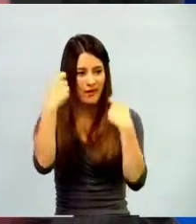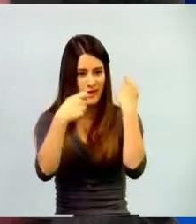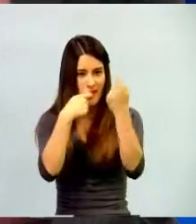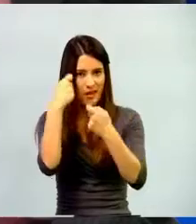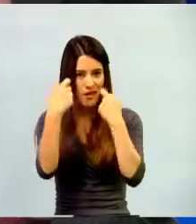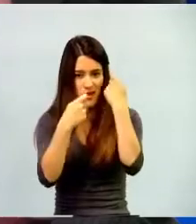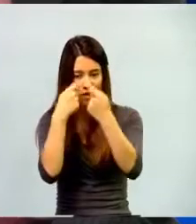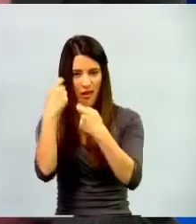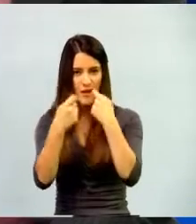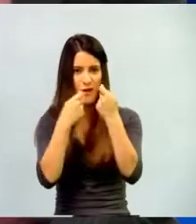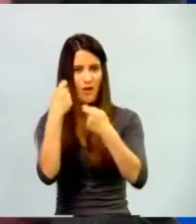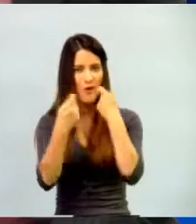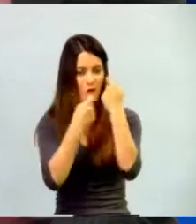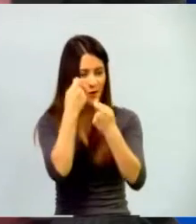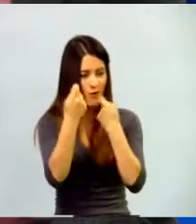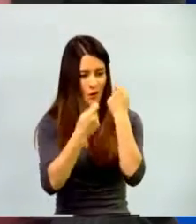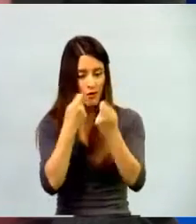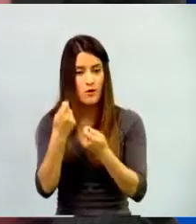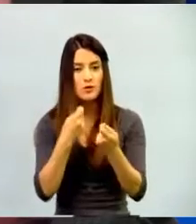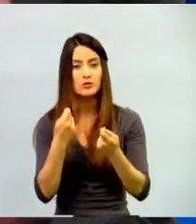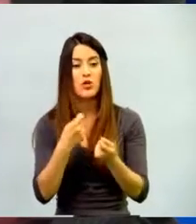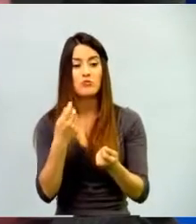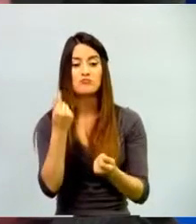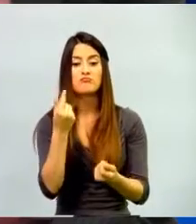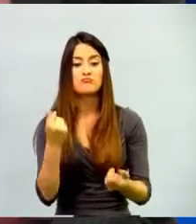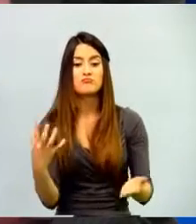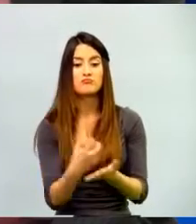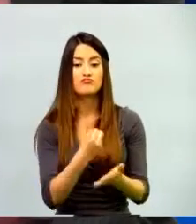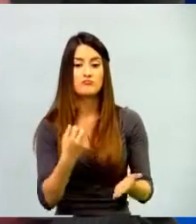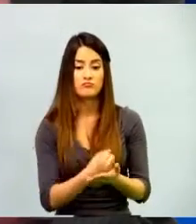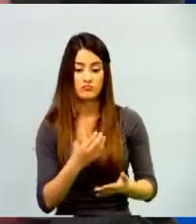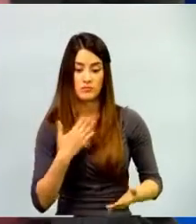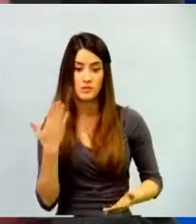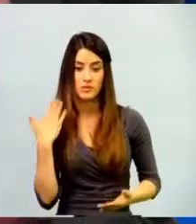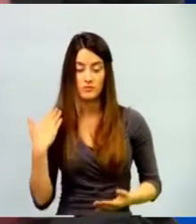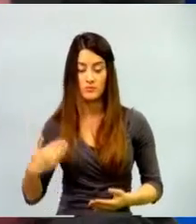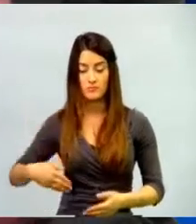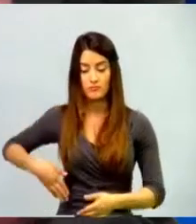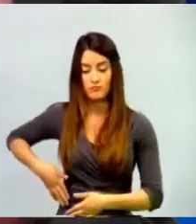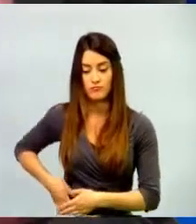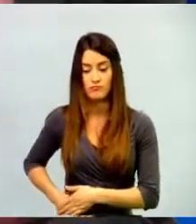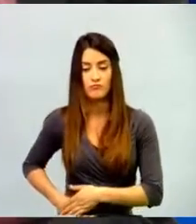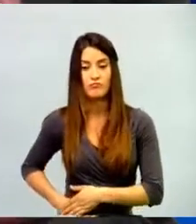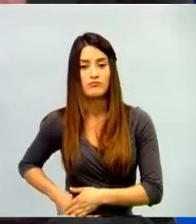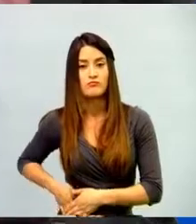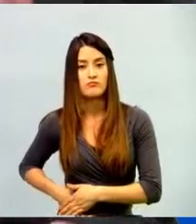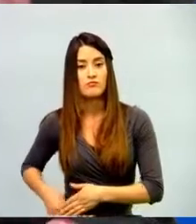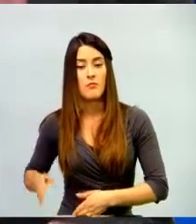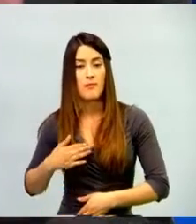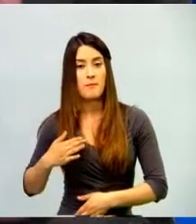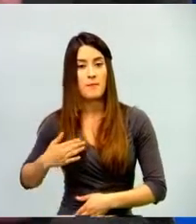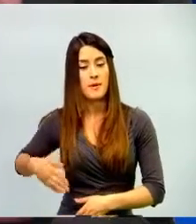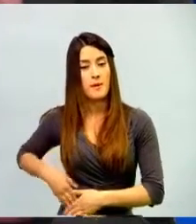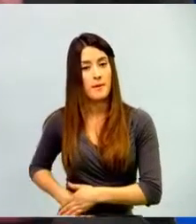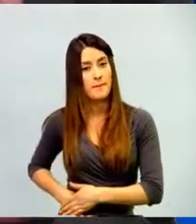recibir unas dádivas donde me es rentable para mi institución. Tal vez una revisión del PEI, una vivencia